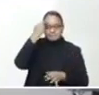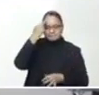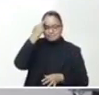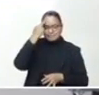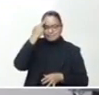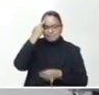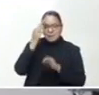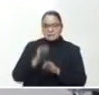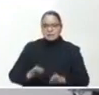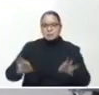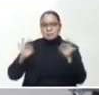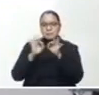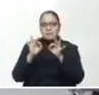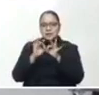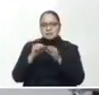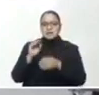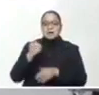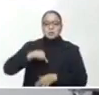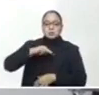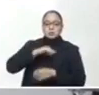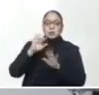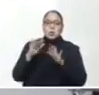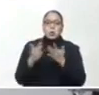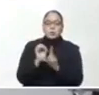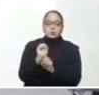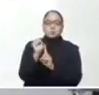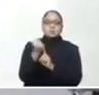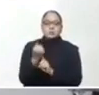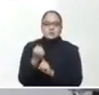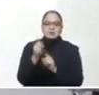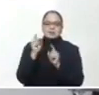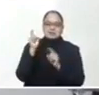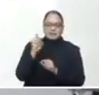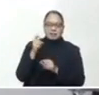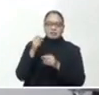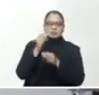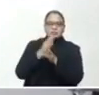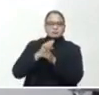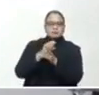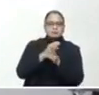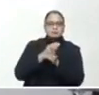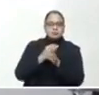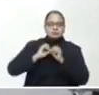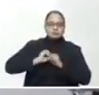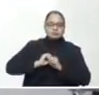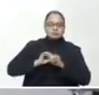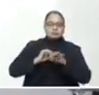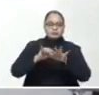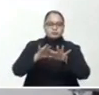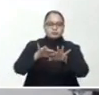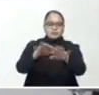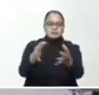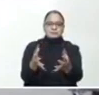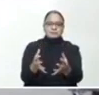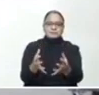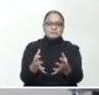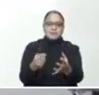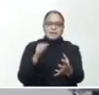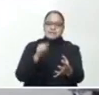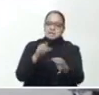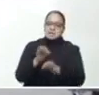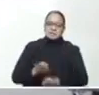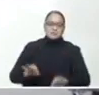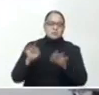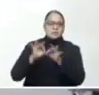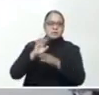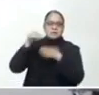importancia que como sociedad debemos darle a esta pandemia. Reiteramos la importancia a toda la